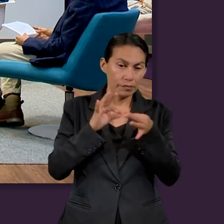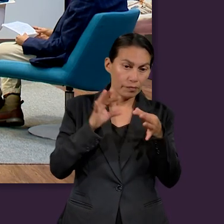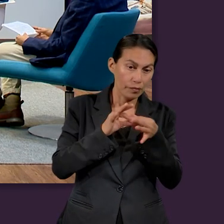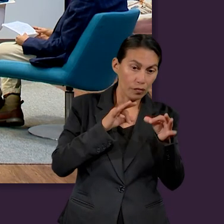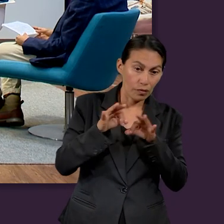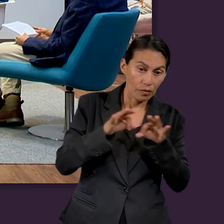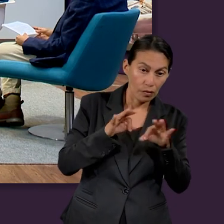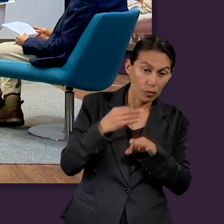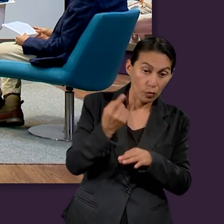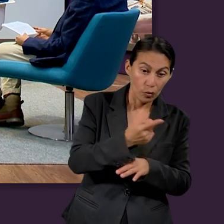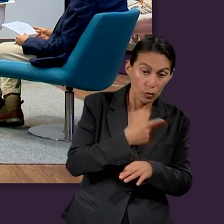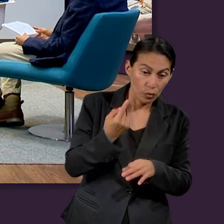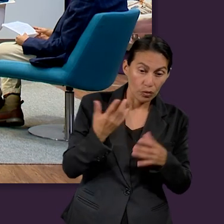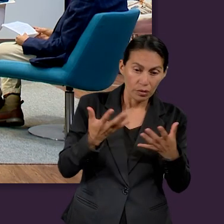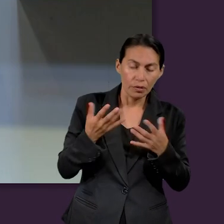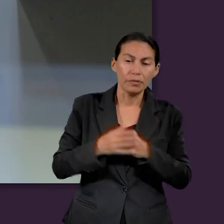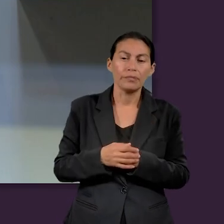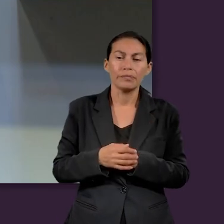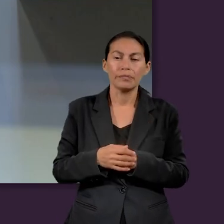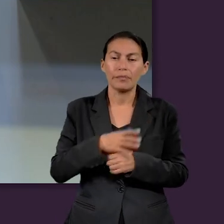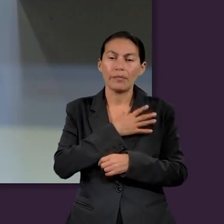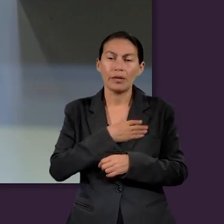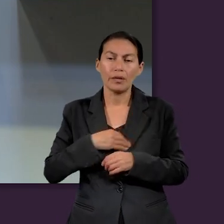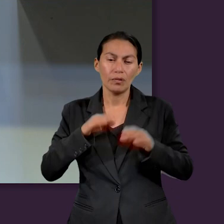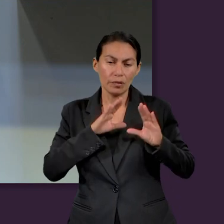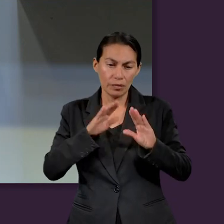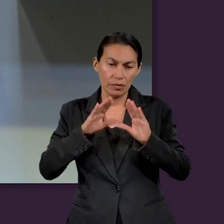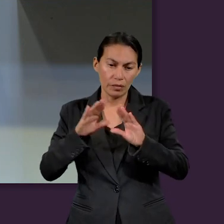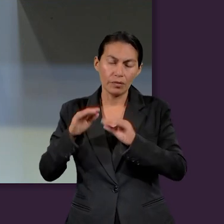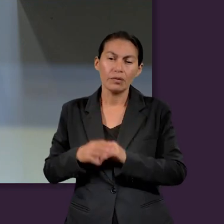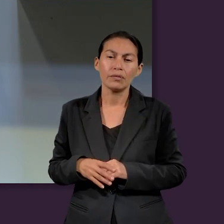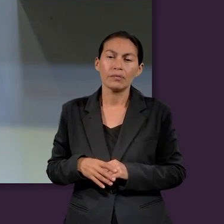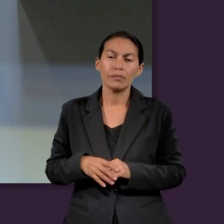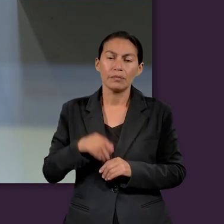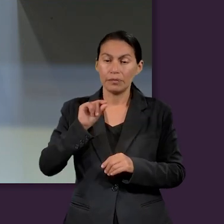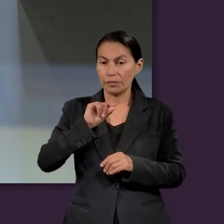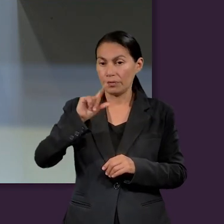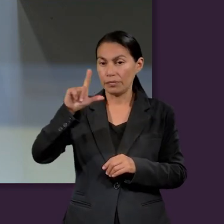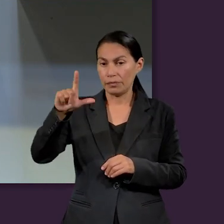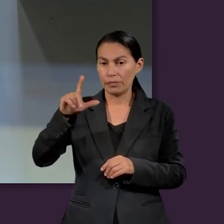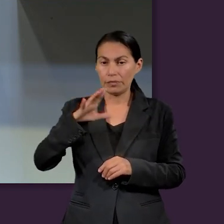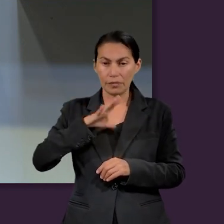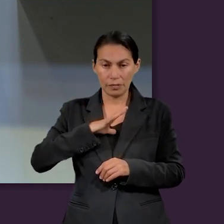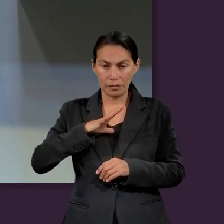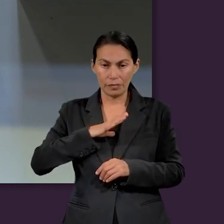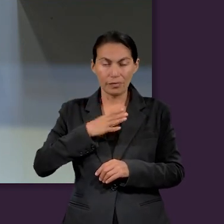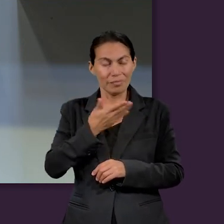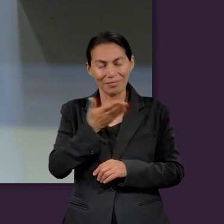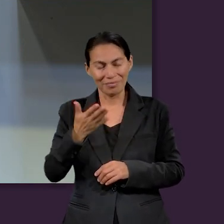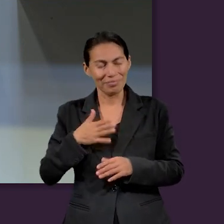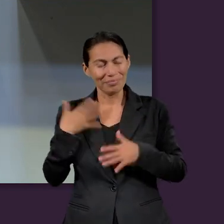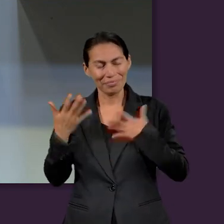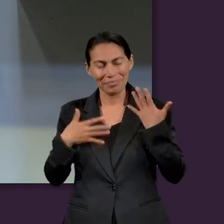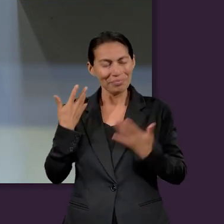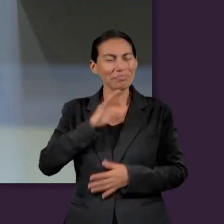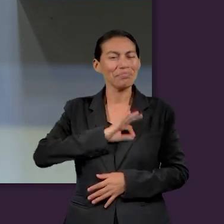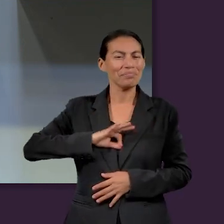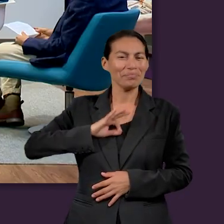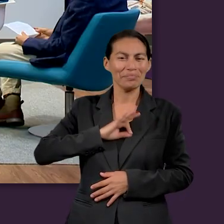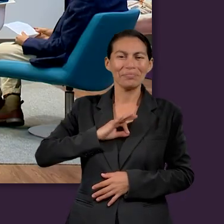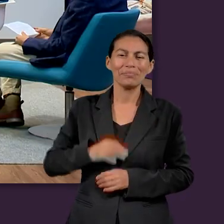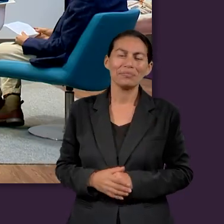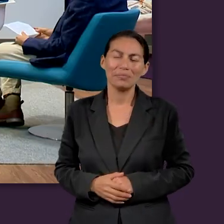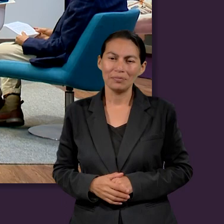aspecto laboral, sino también espiritual, ¿no? Hablando del trabajo que los padres hacemos para